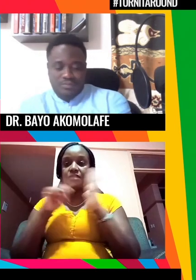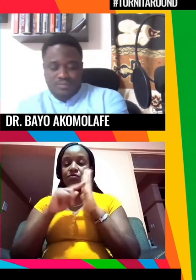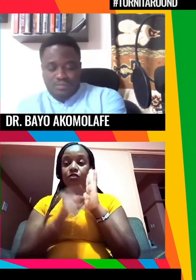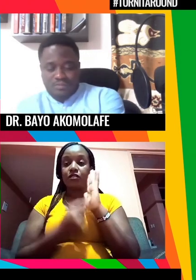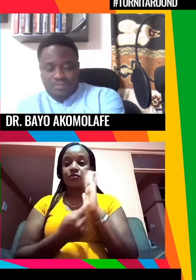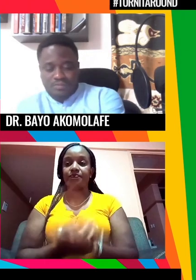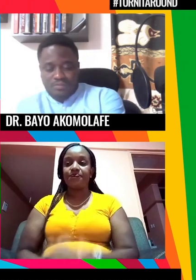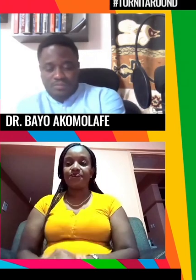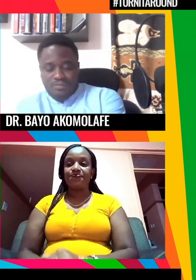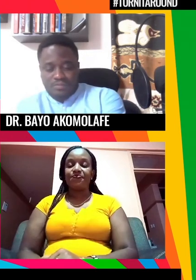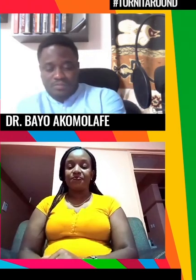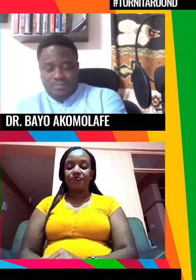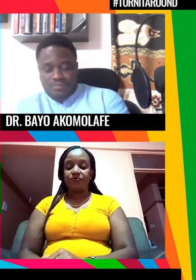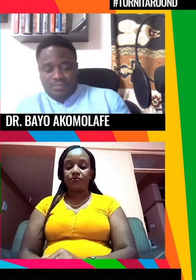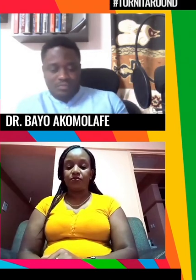gracias